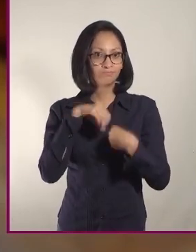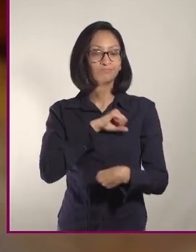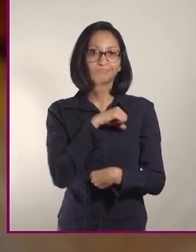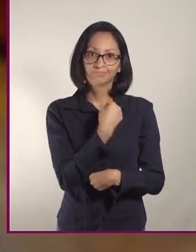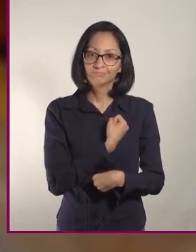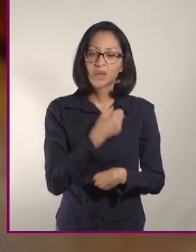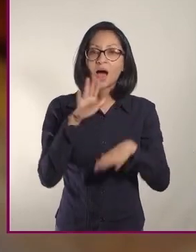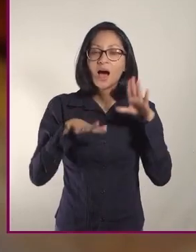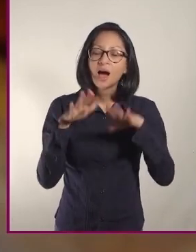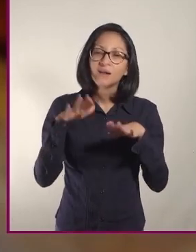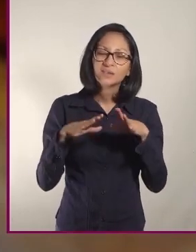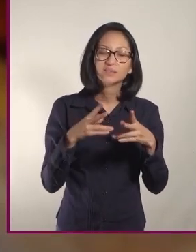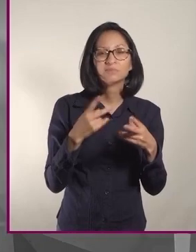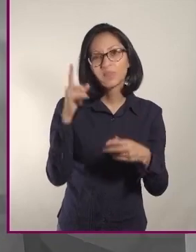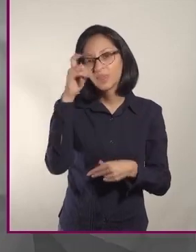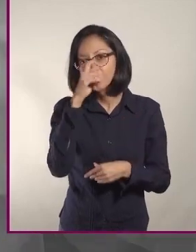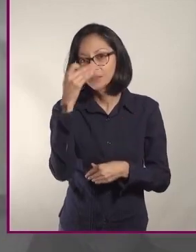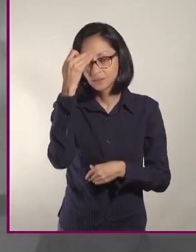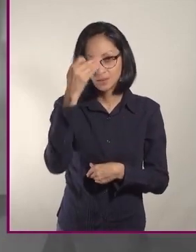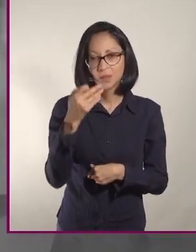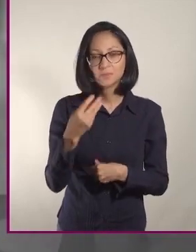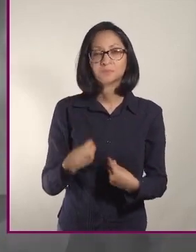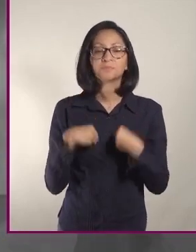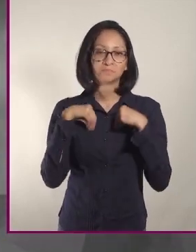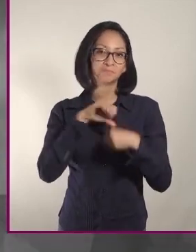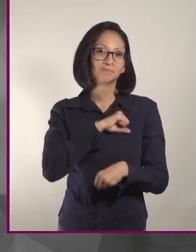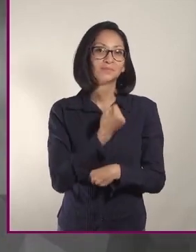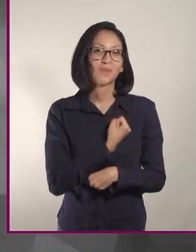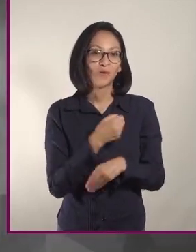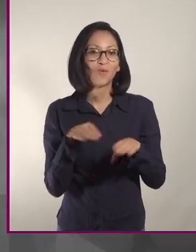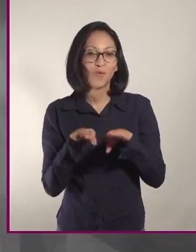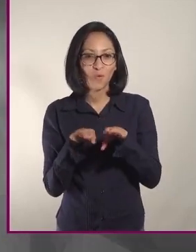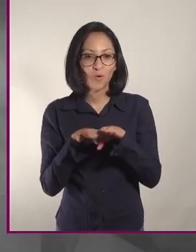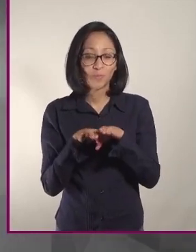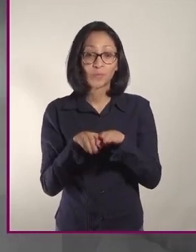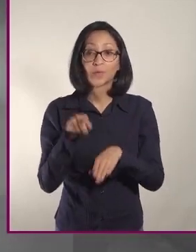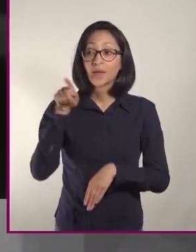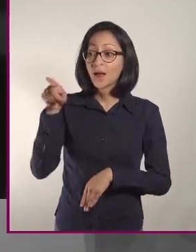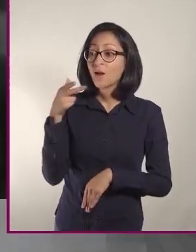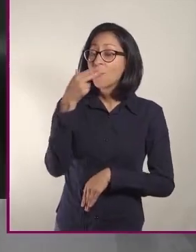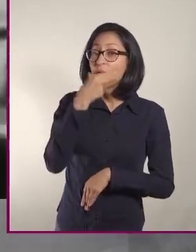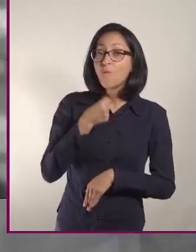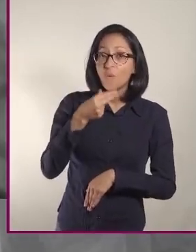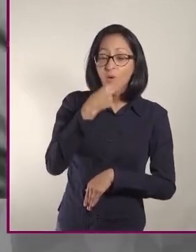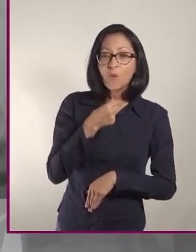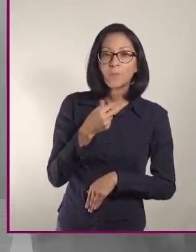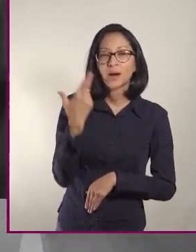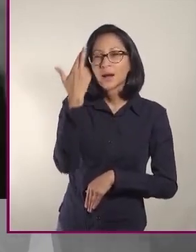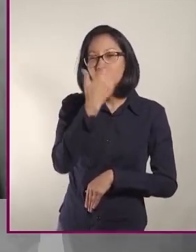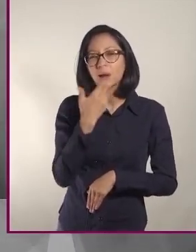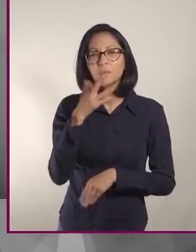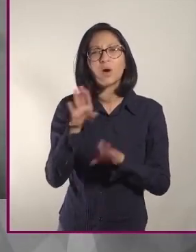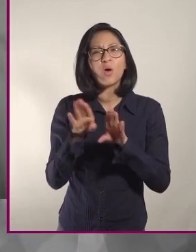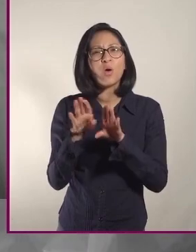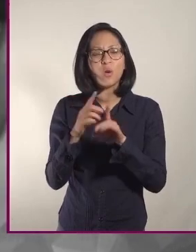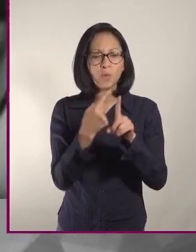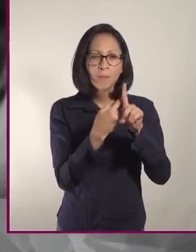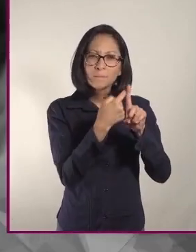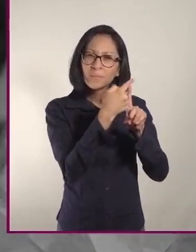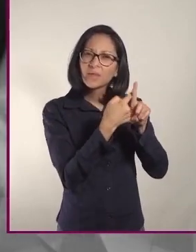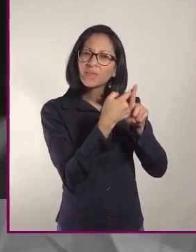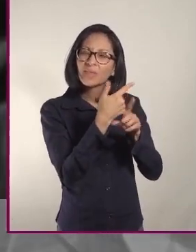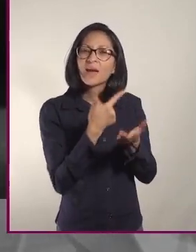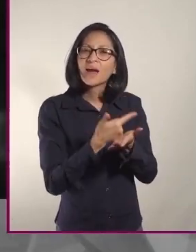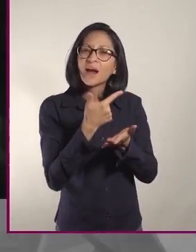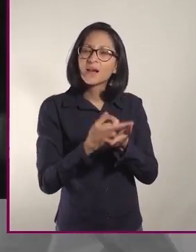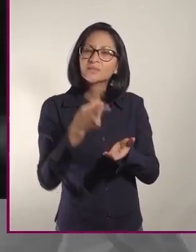carencia y devastación. Ansel Keys comparó el colesterol de poblaciones de Italia y España y se